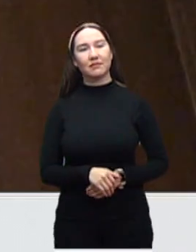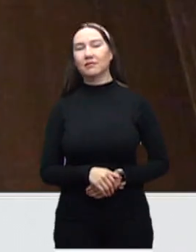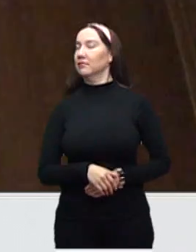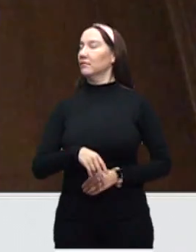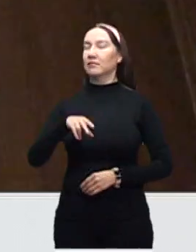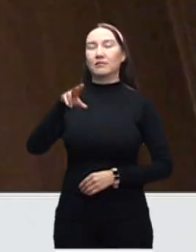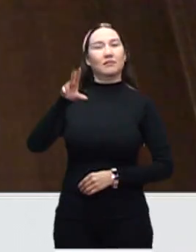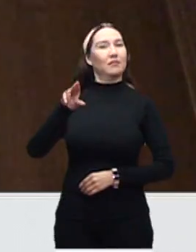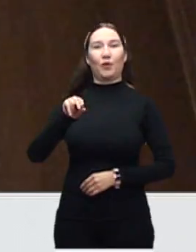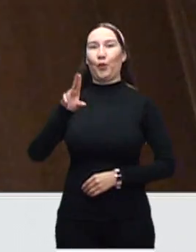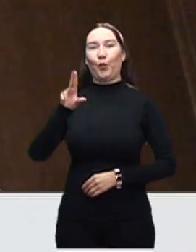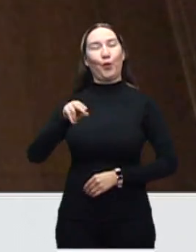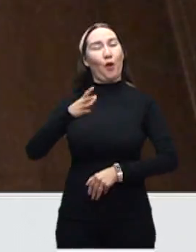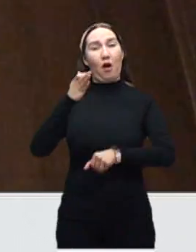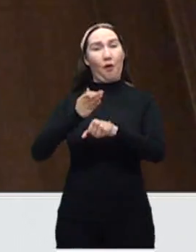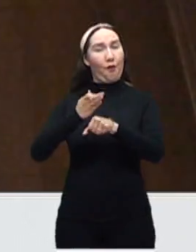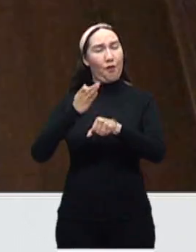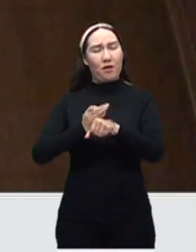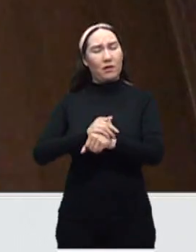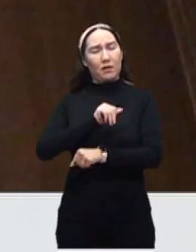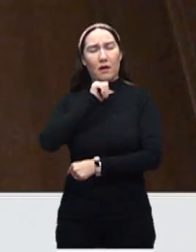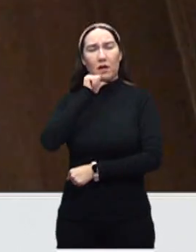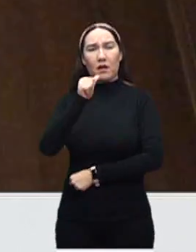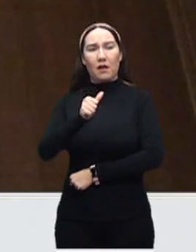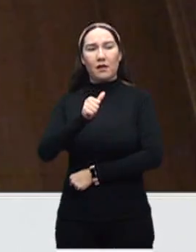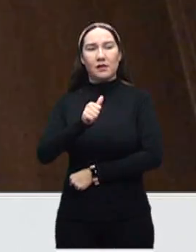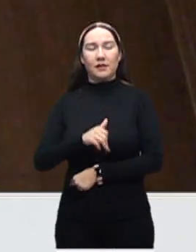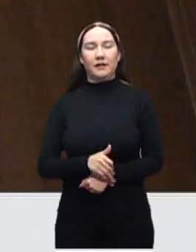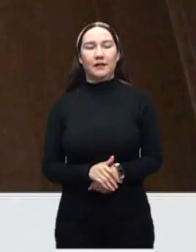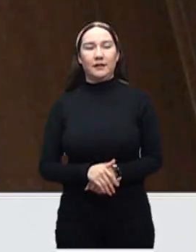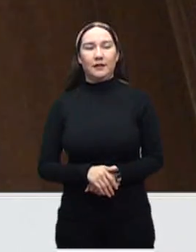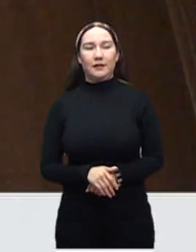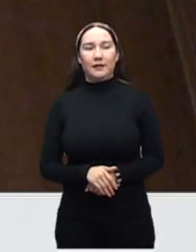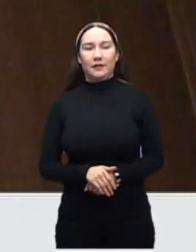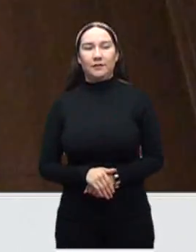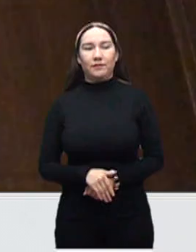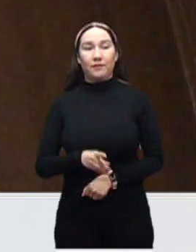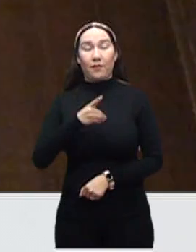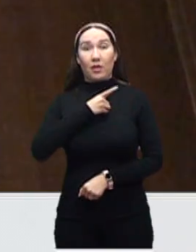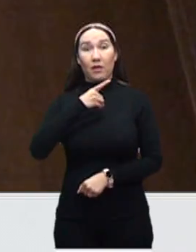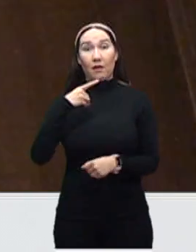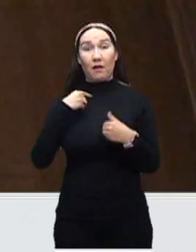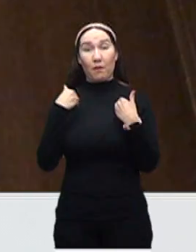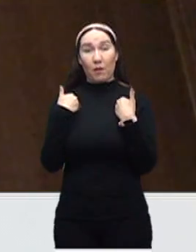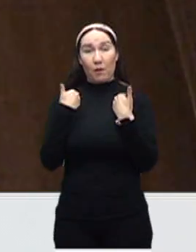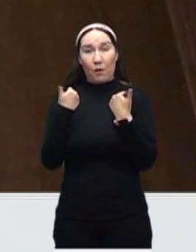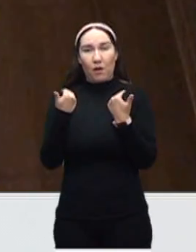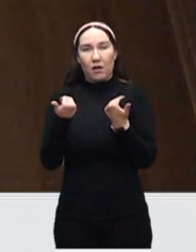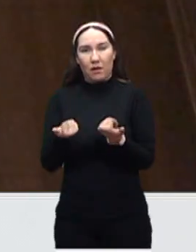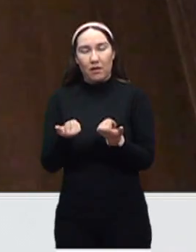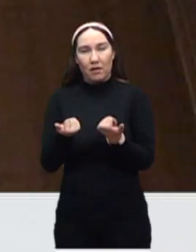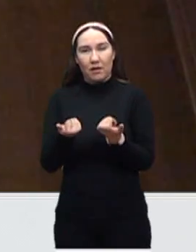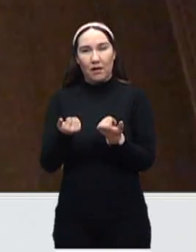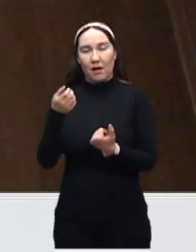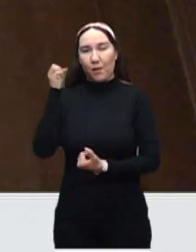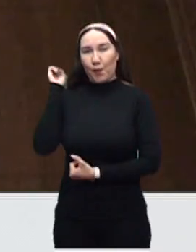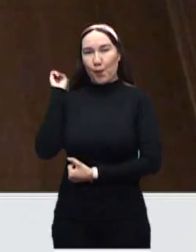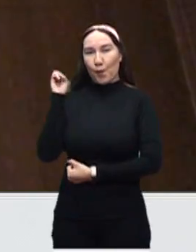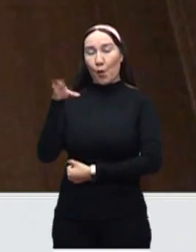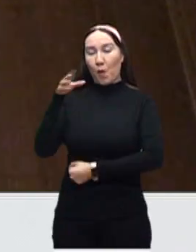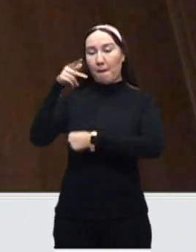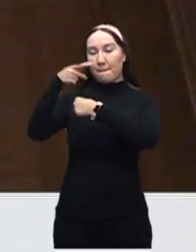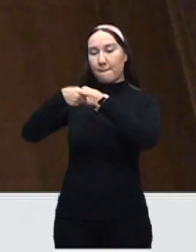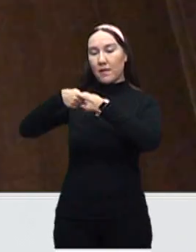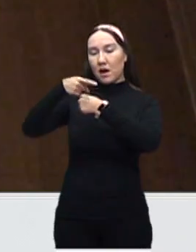es que no, en este momento no, de hecho hay que conocer, hay que entender el semáforo de riesgo sanitario,